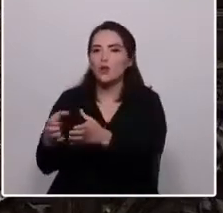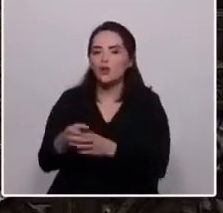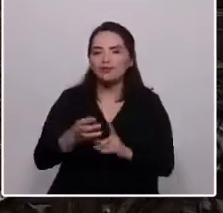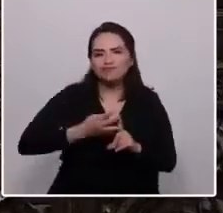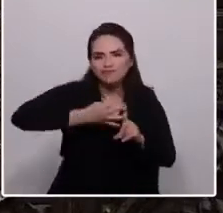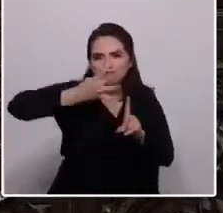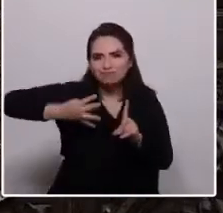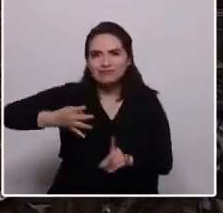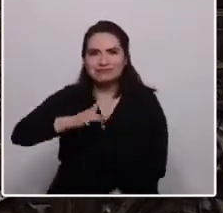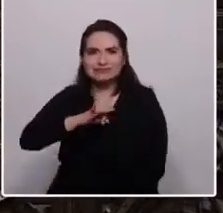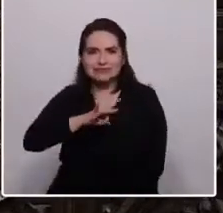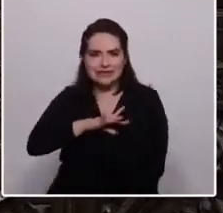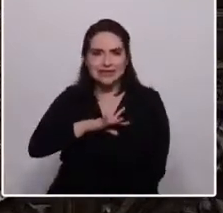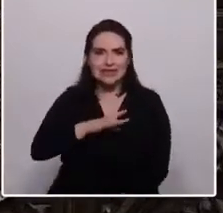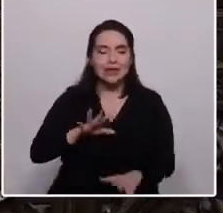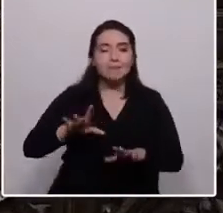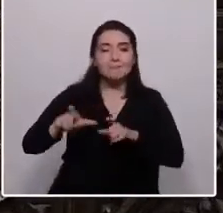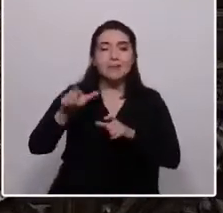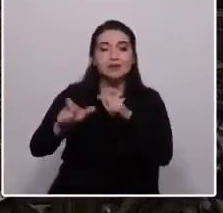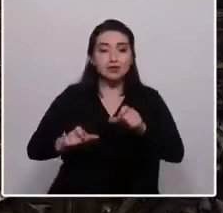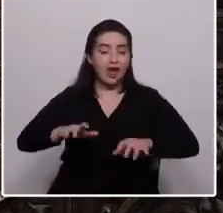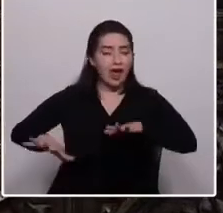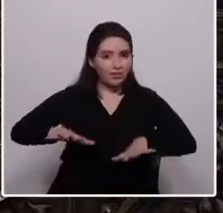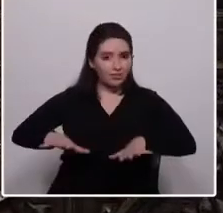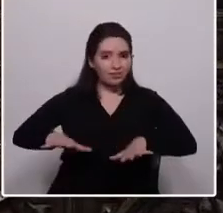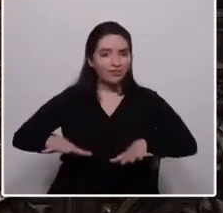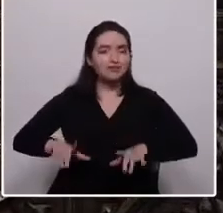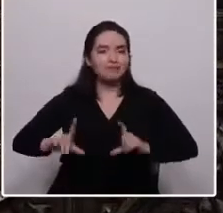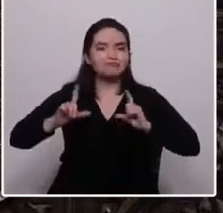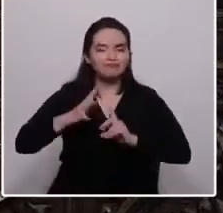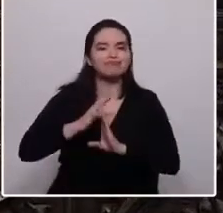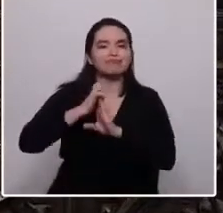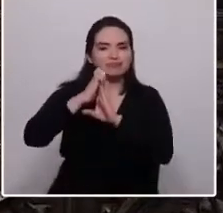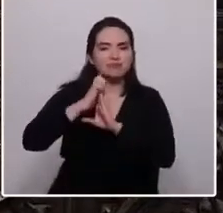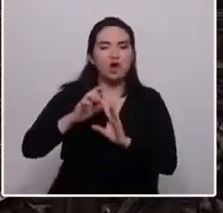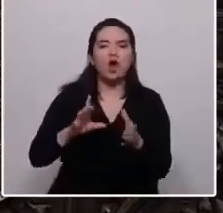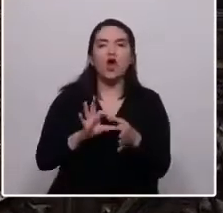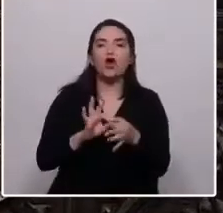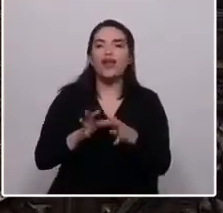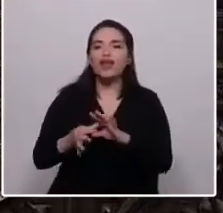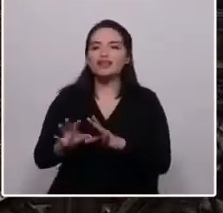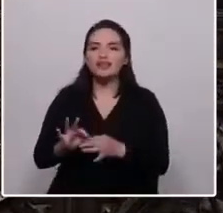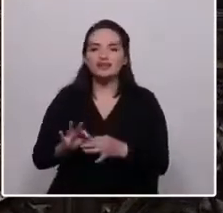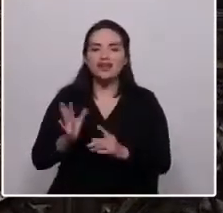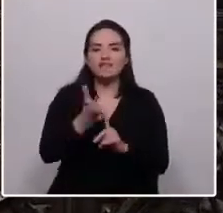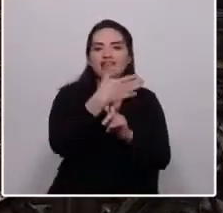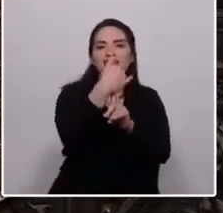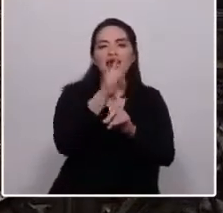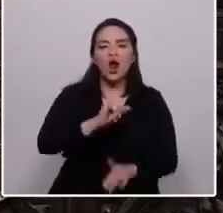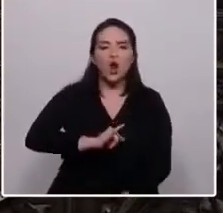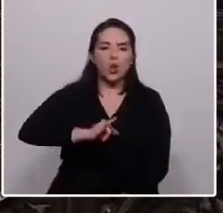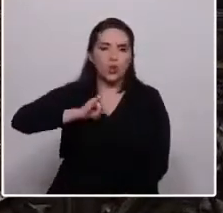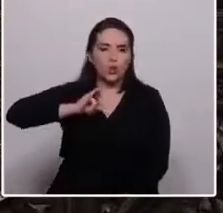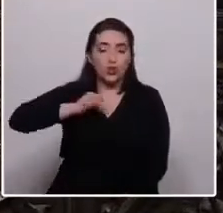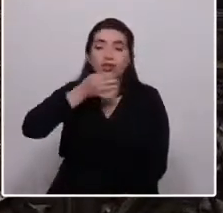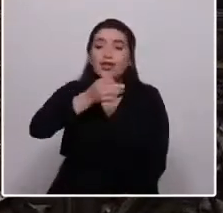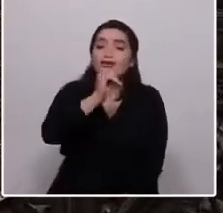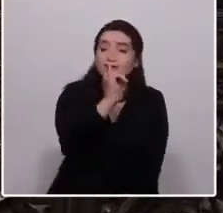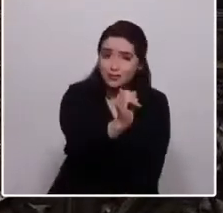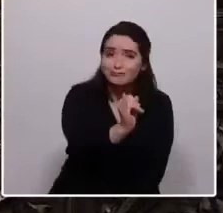activistas y organizaciones que históricamente han levantado las banderas del orgullo. Y les digo que sí,